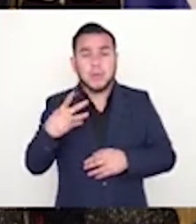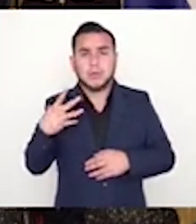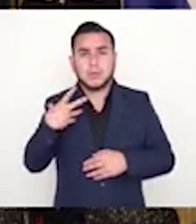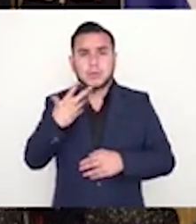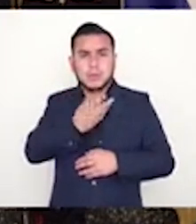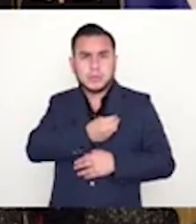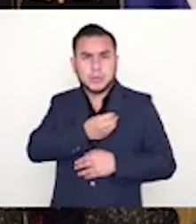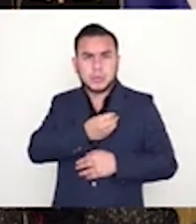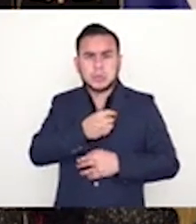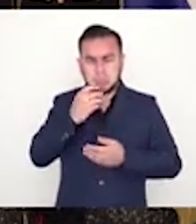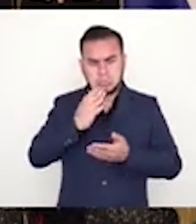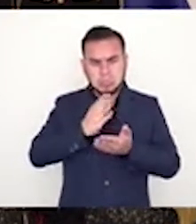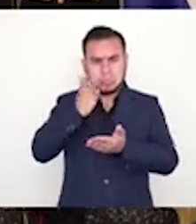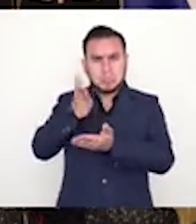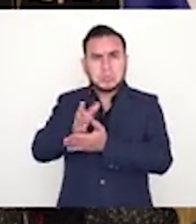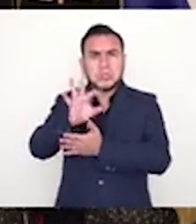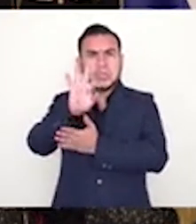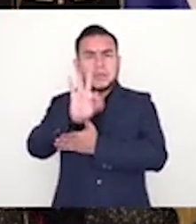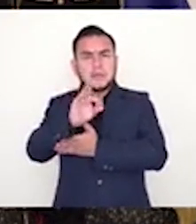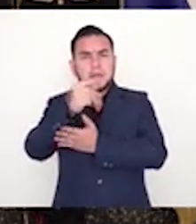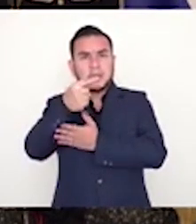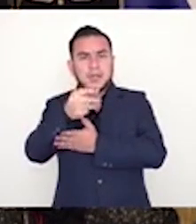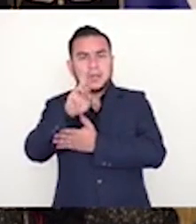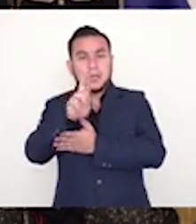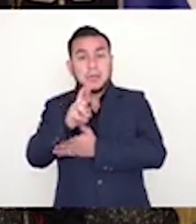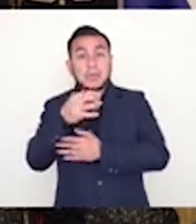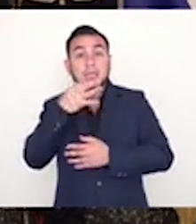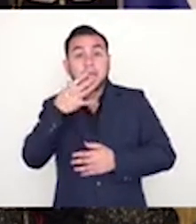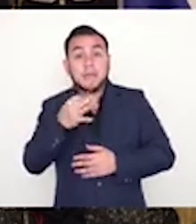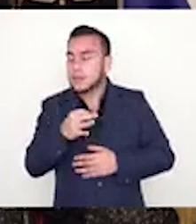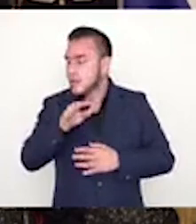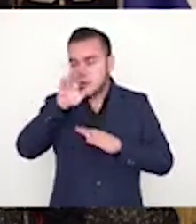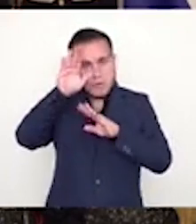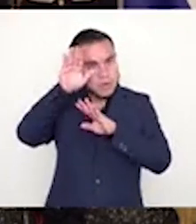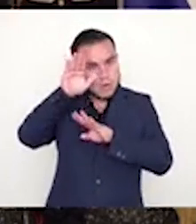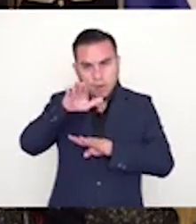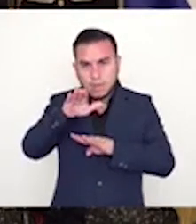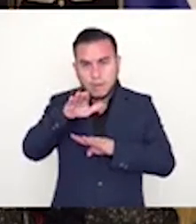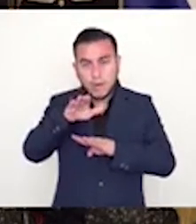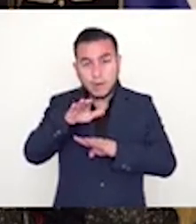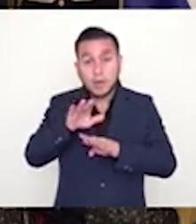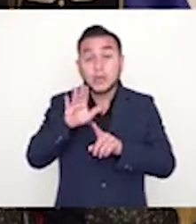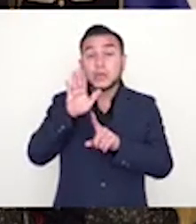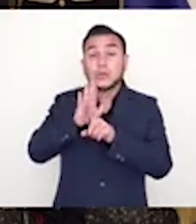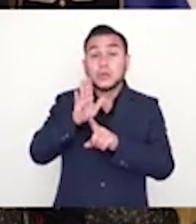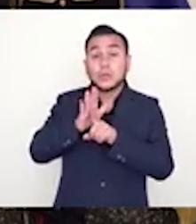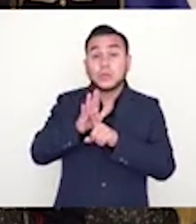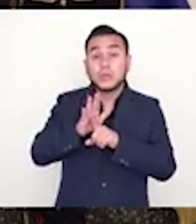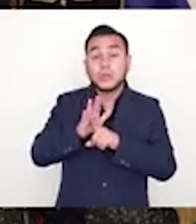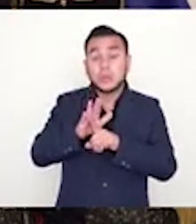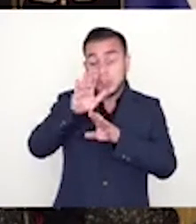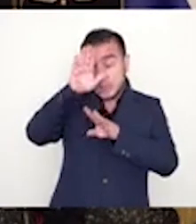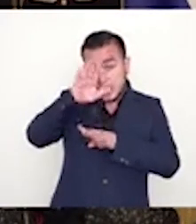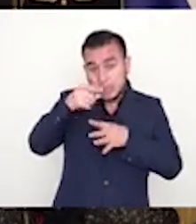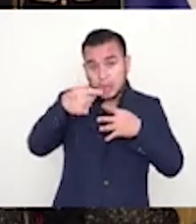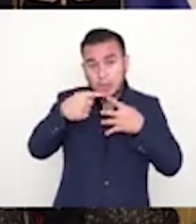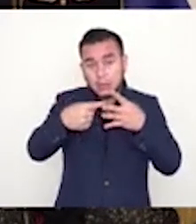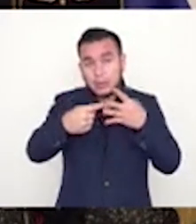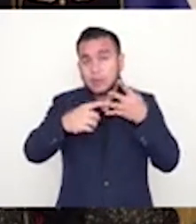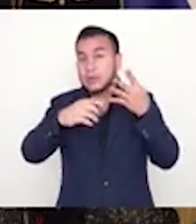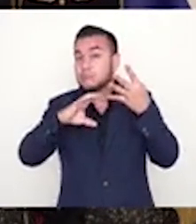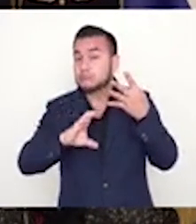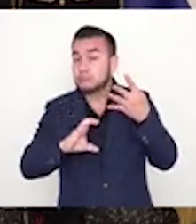nosotros vamos a certificar también a la fiscalía que la sala de constitucional está incumpliendo su atribución de velar por el cumplimiento de esta